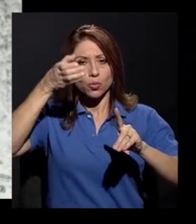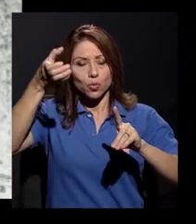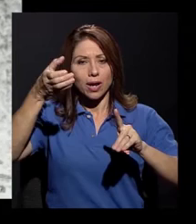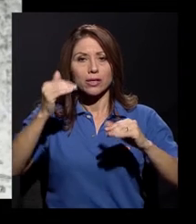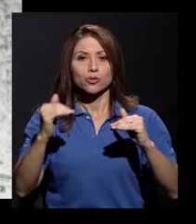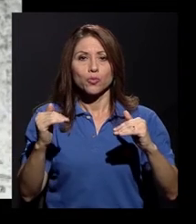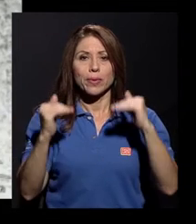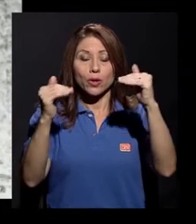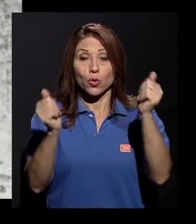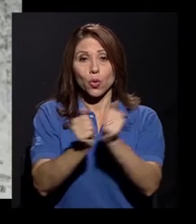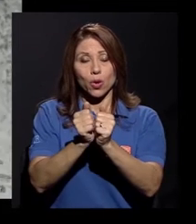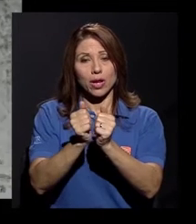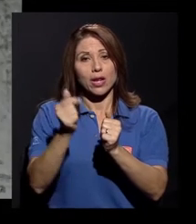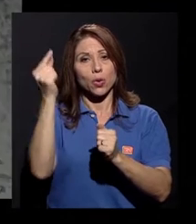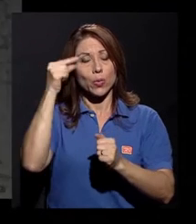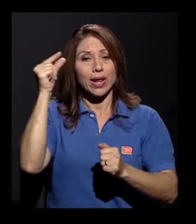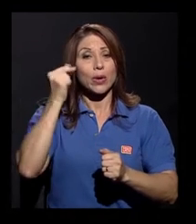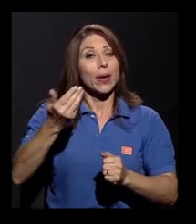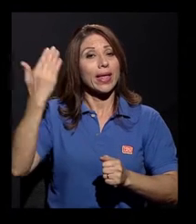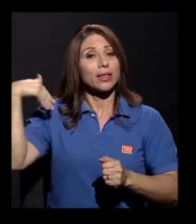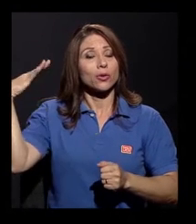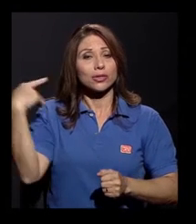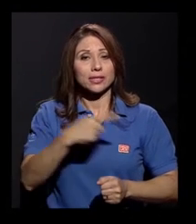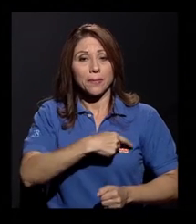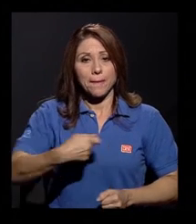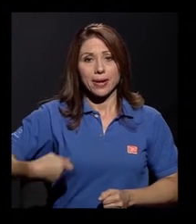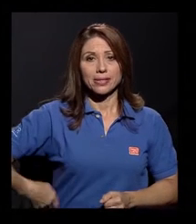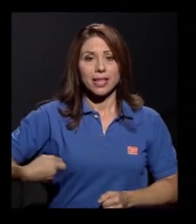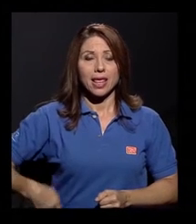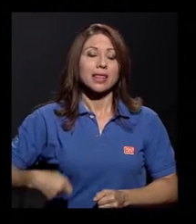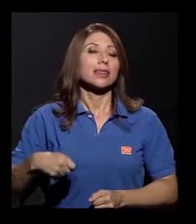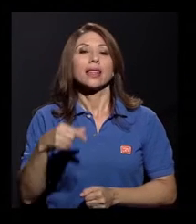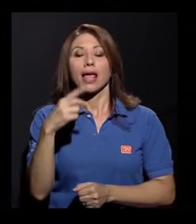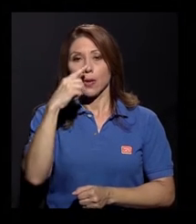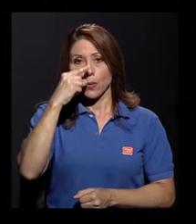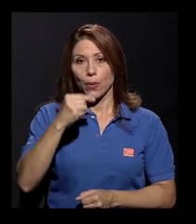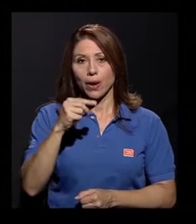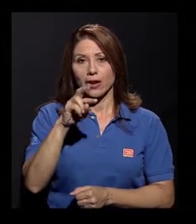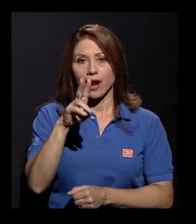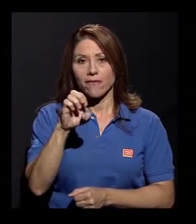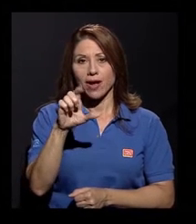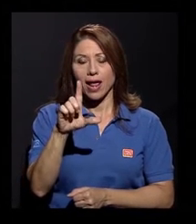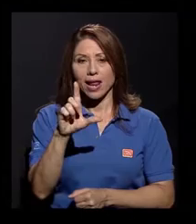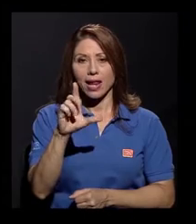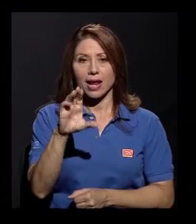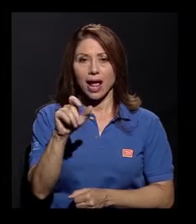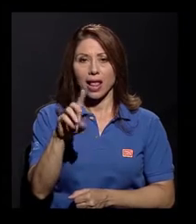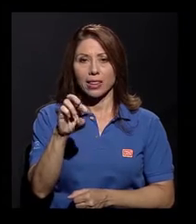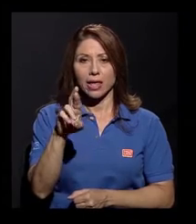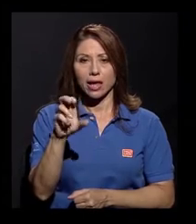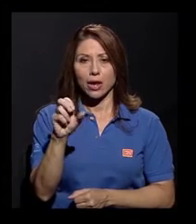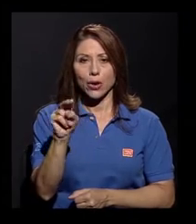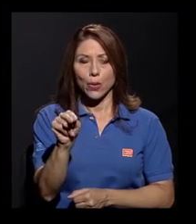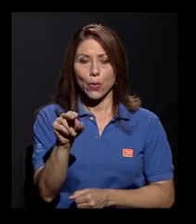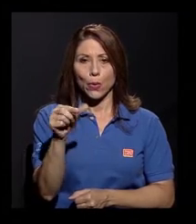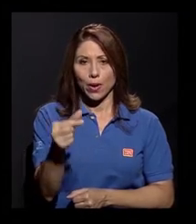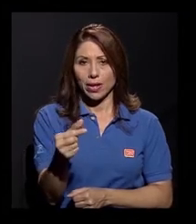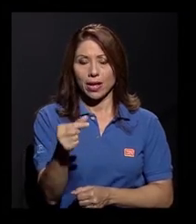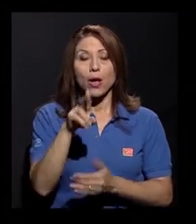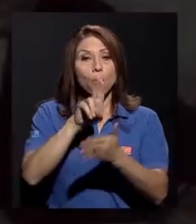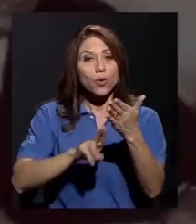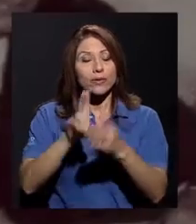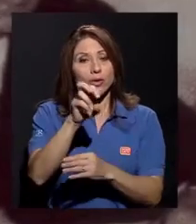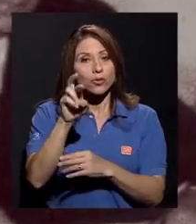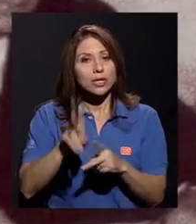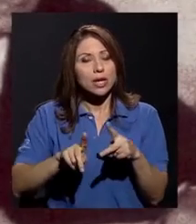Bajo el gobierno del entonces presidente Rafael Ángel Calderón Guardia, la Universidad de Costa Rica comenzó a